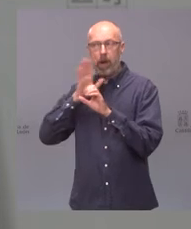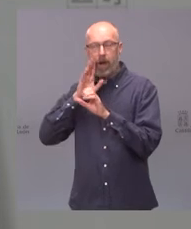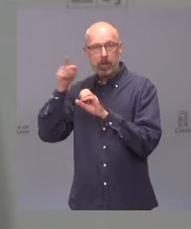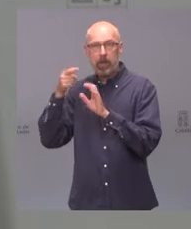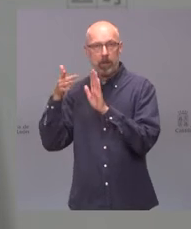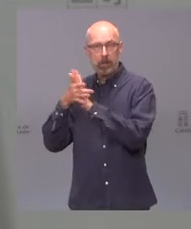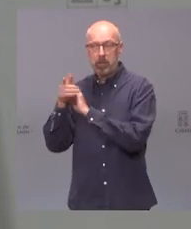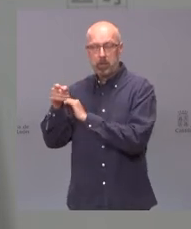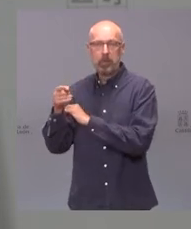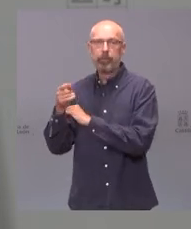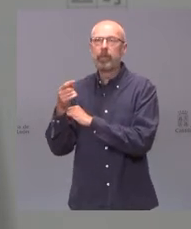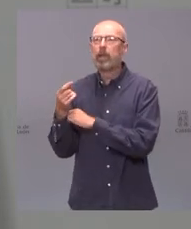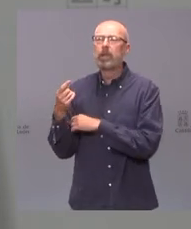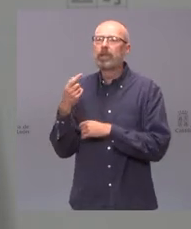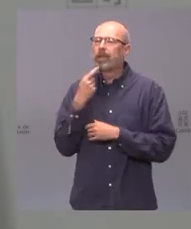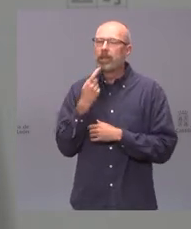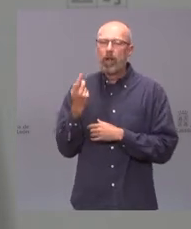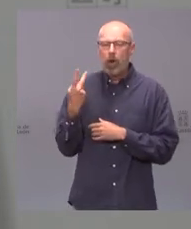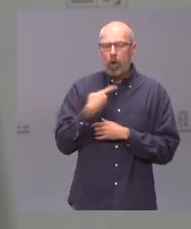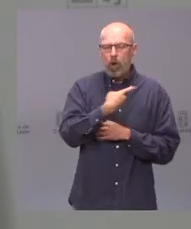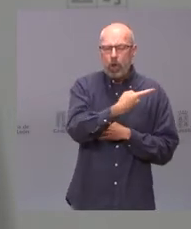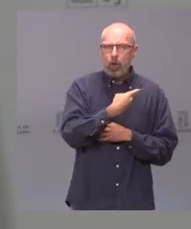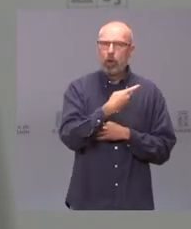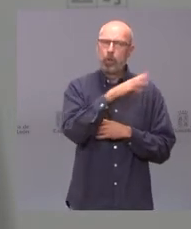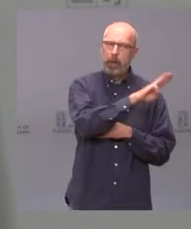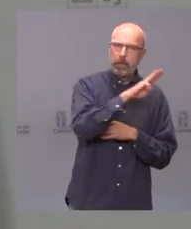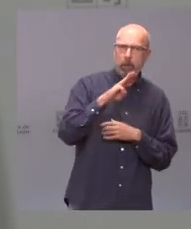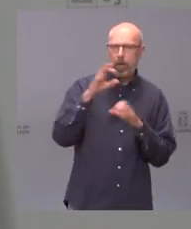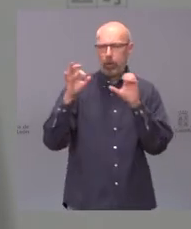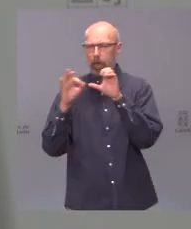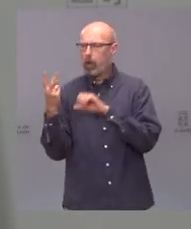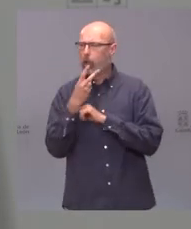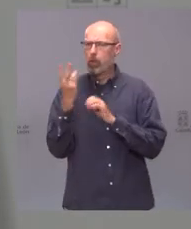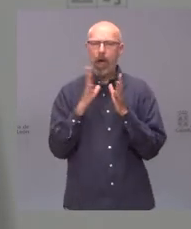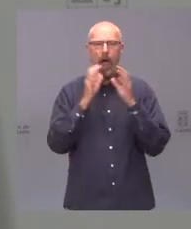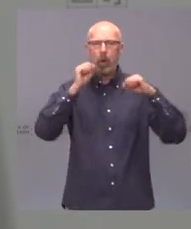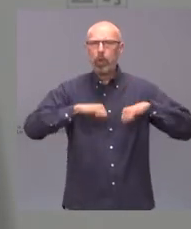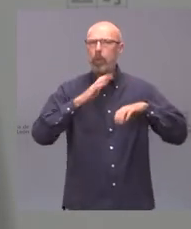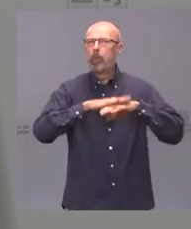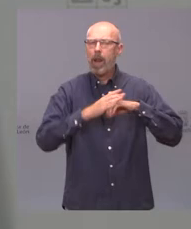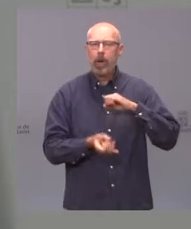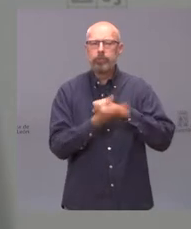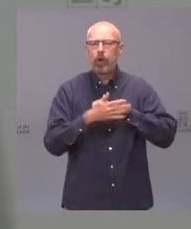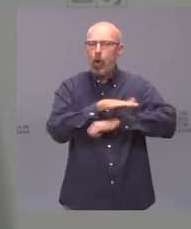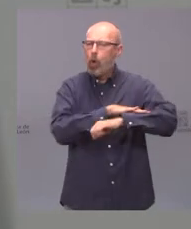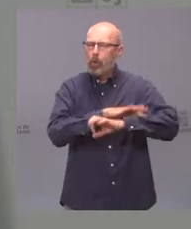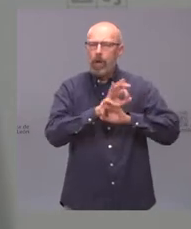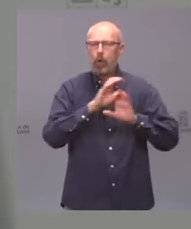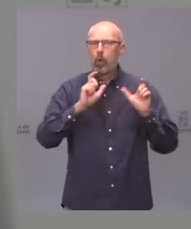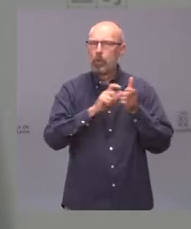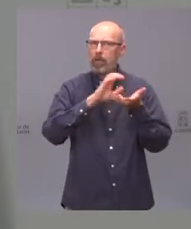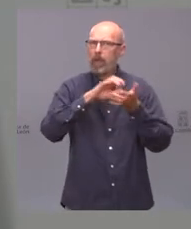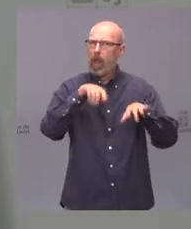llegamos a un acuerdo entre Partido Popular y Ciudadanos un acuerdo de gobierno en la Junta de Castilla y León